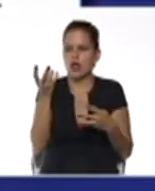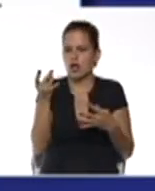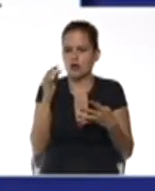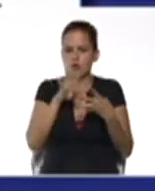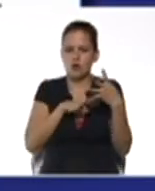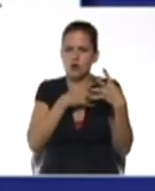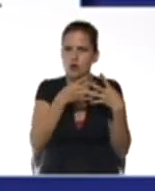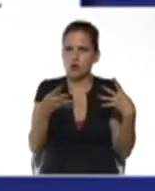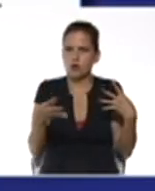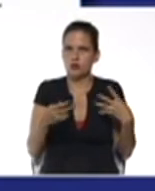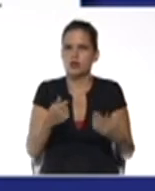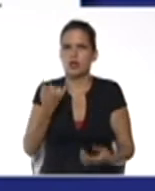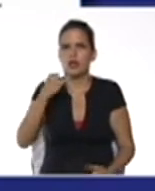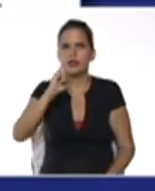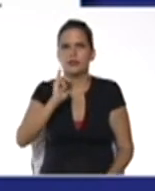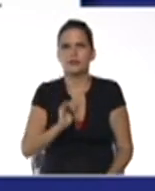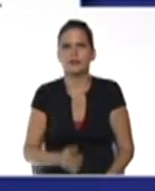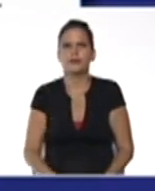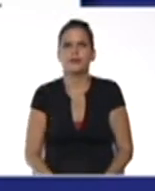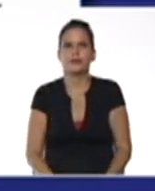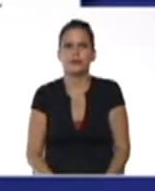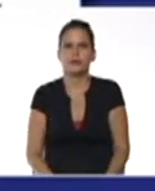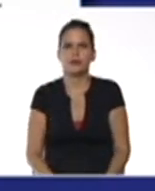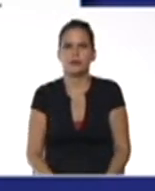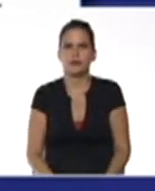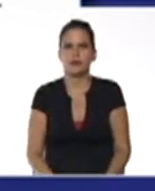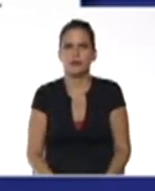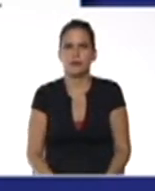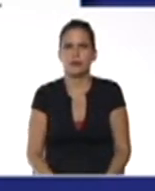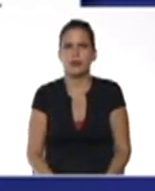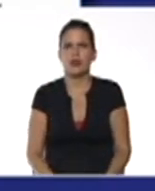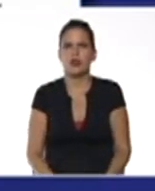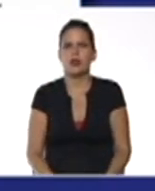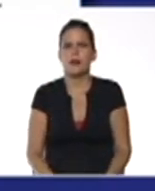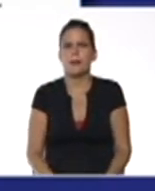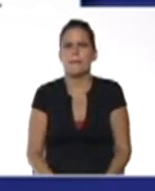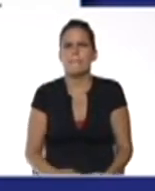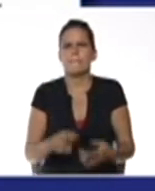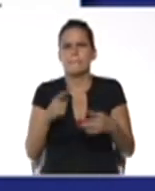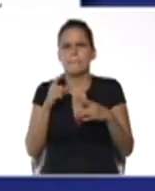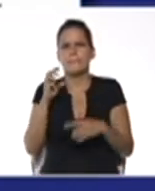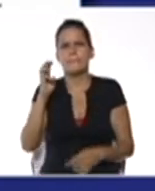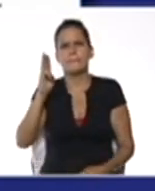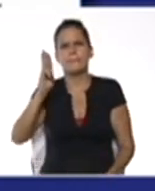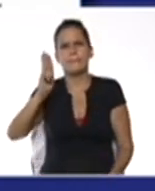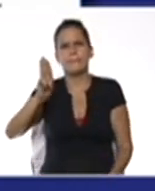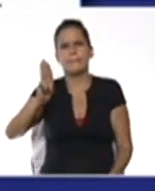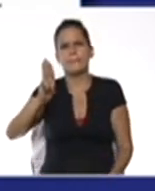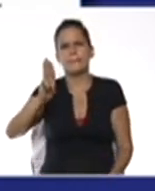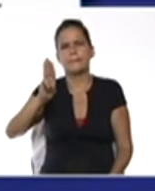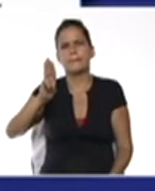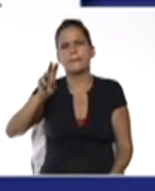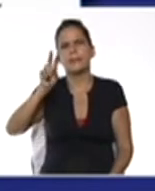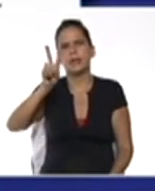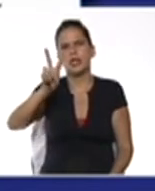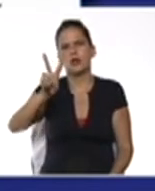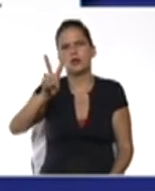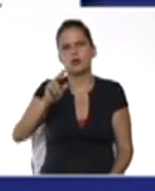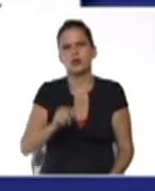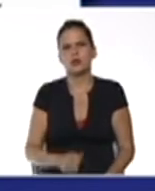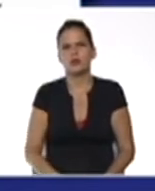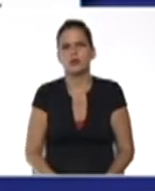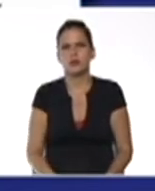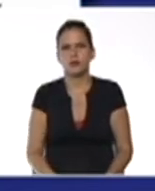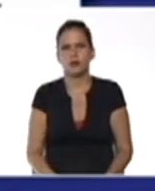que den a lugar como en este caso pd2 es decir donde estaba la x en el polinomio que nos está dando el ejercicio